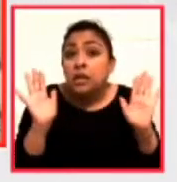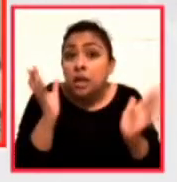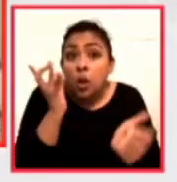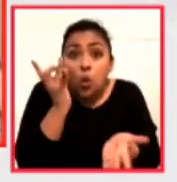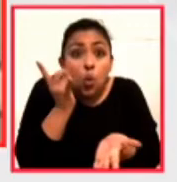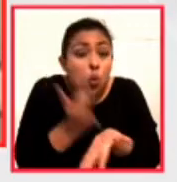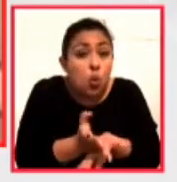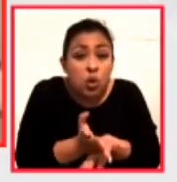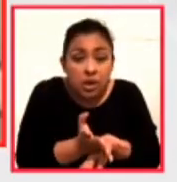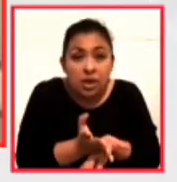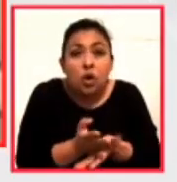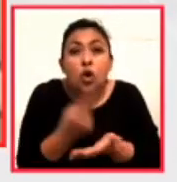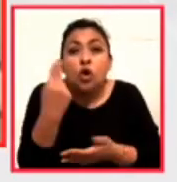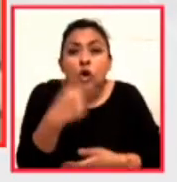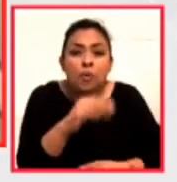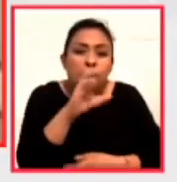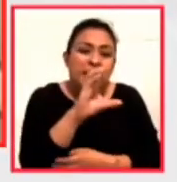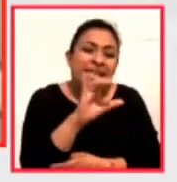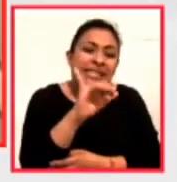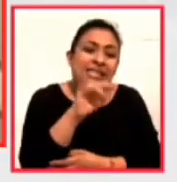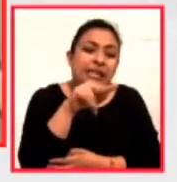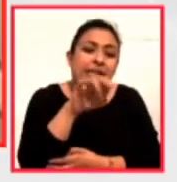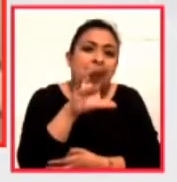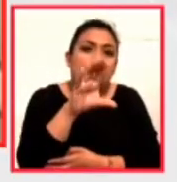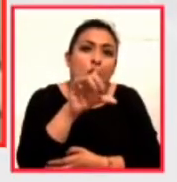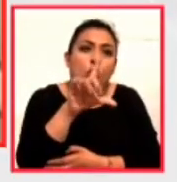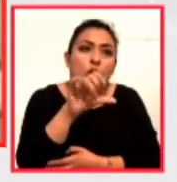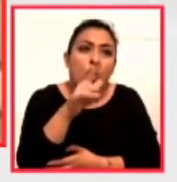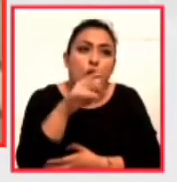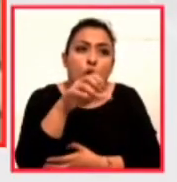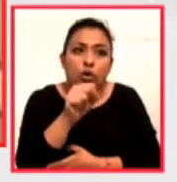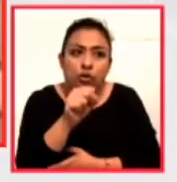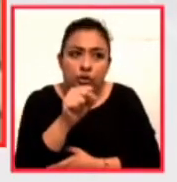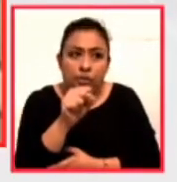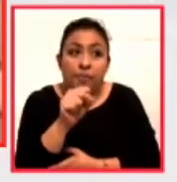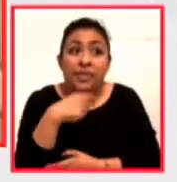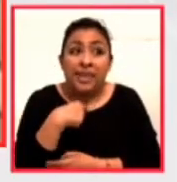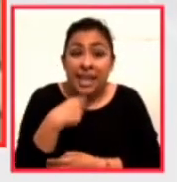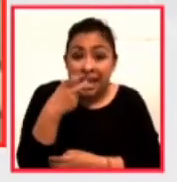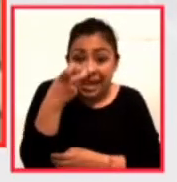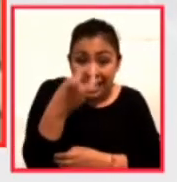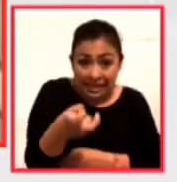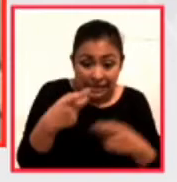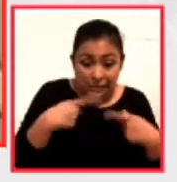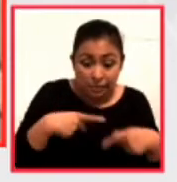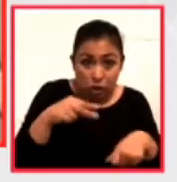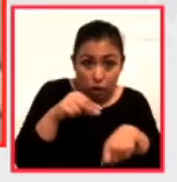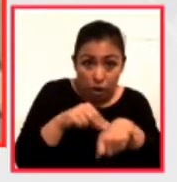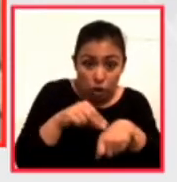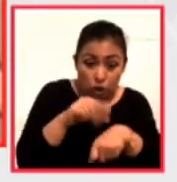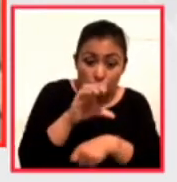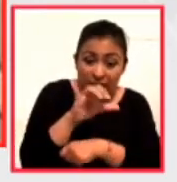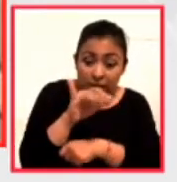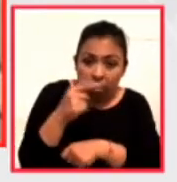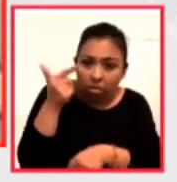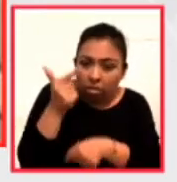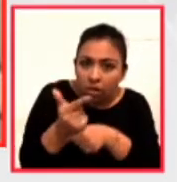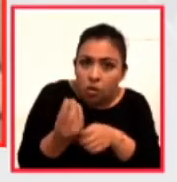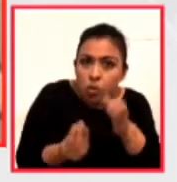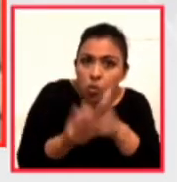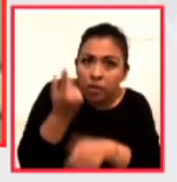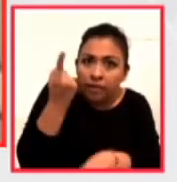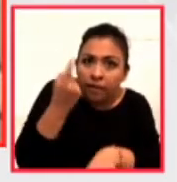cinecólogos. Y estos cinecólogos han descubierto nuevas enfermedades